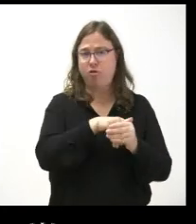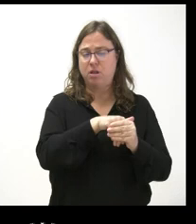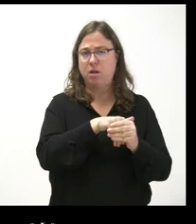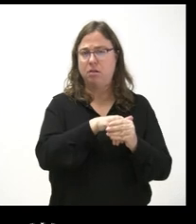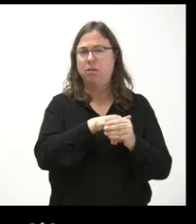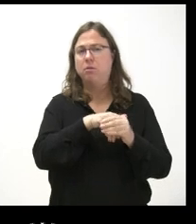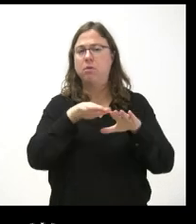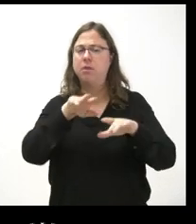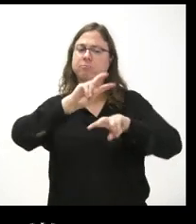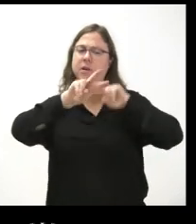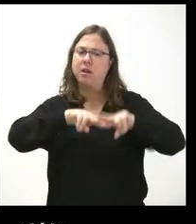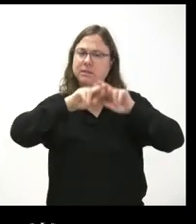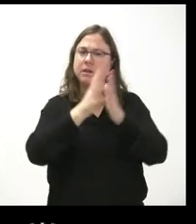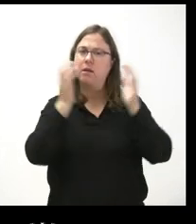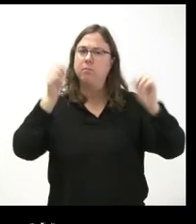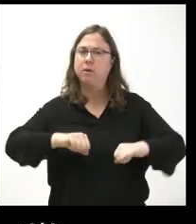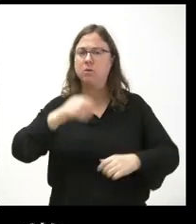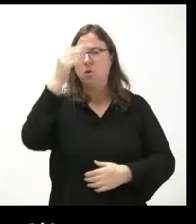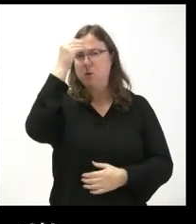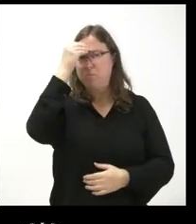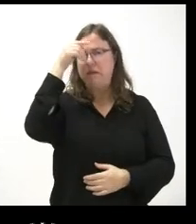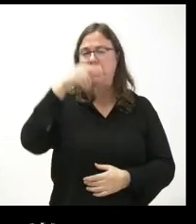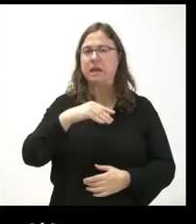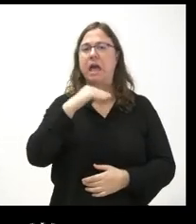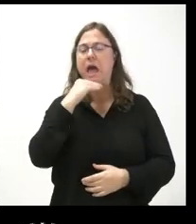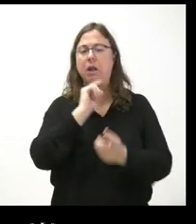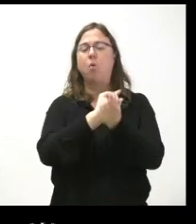Temen ustedes que aquí puede haber algún cambio o no sé.